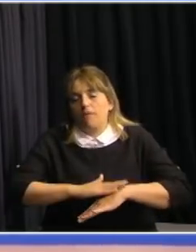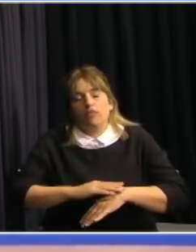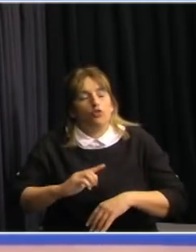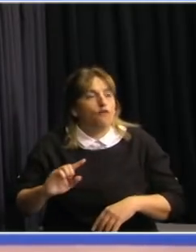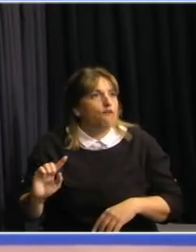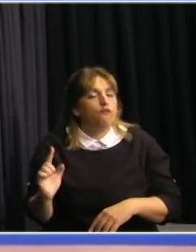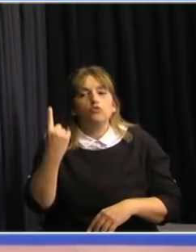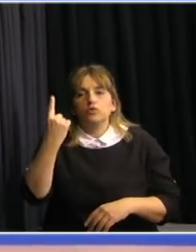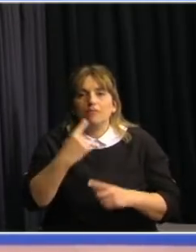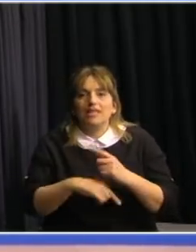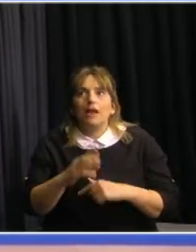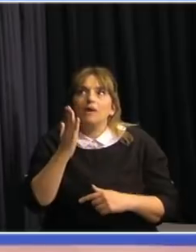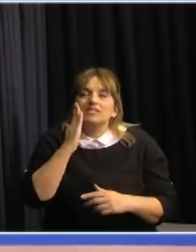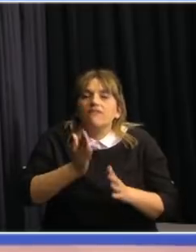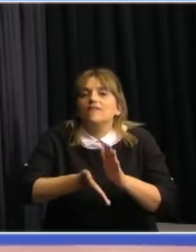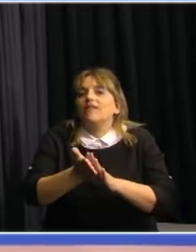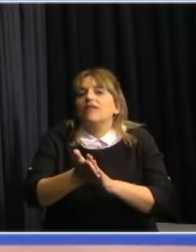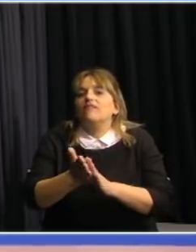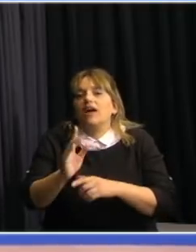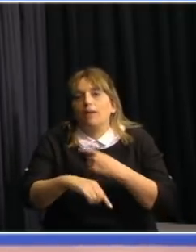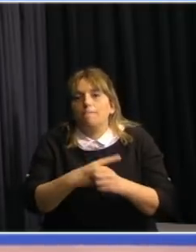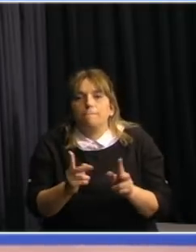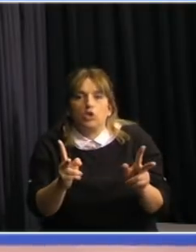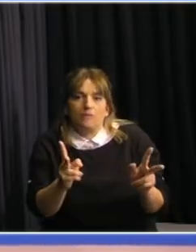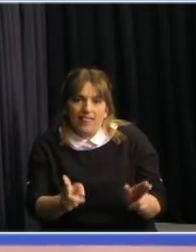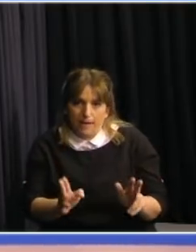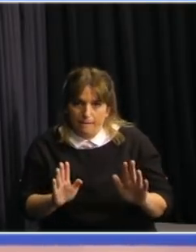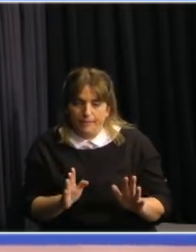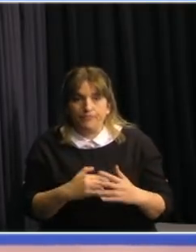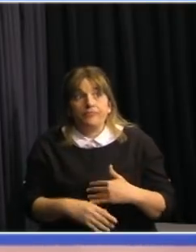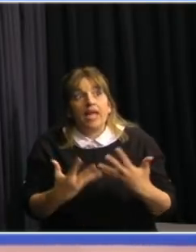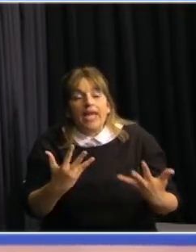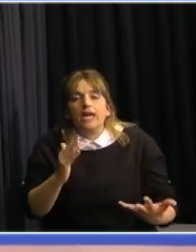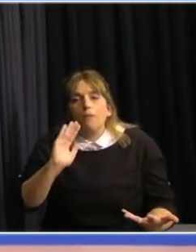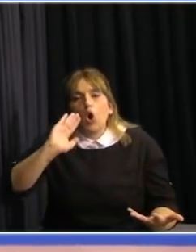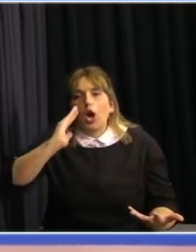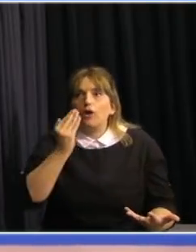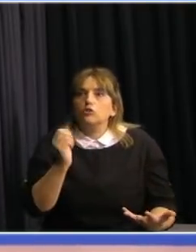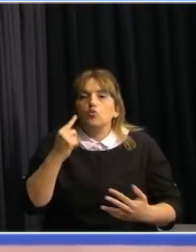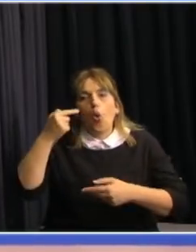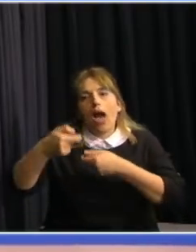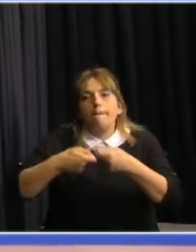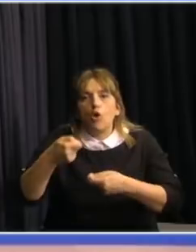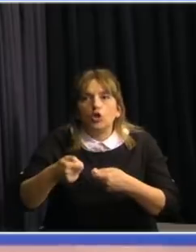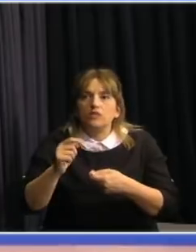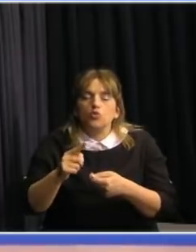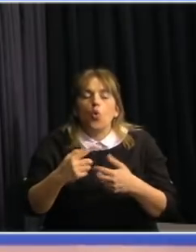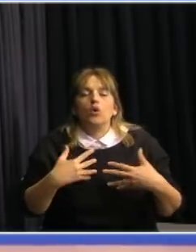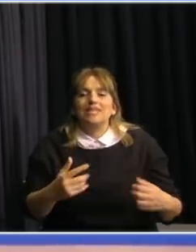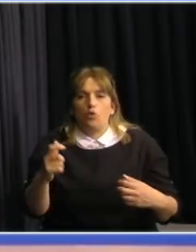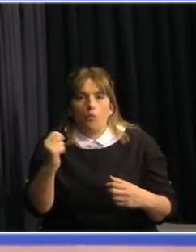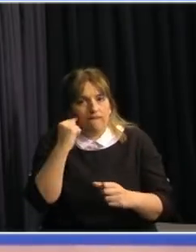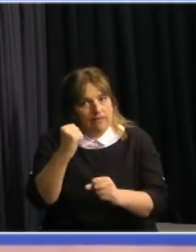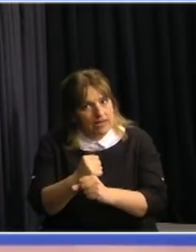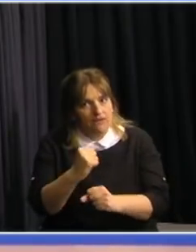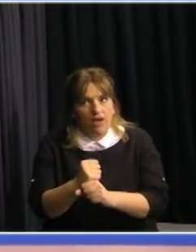para definir las próximas etapas. Queremos reconocer el enorme aporte que ha hecho el Ministerio de Salud Pública a la tarea con la